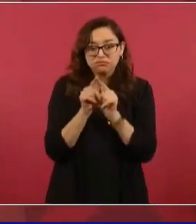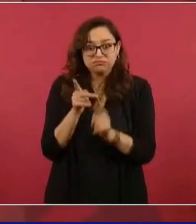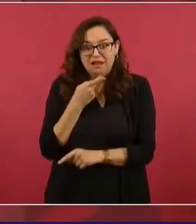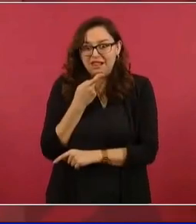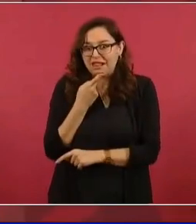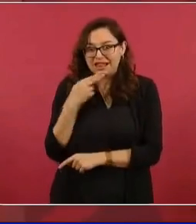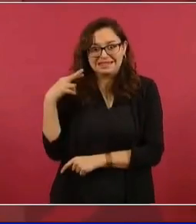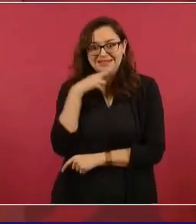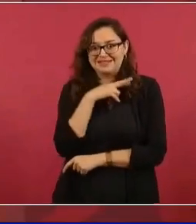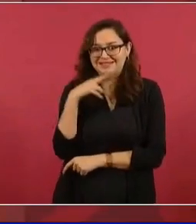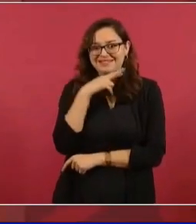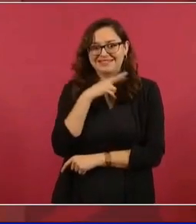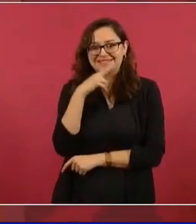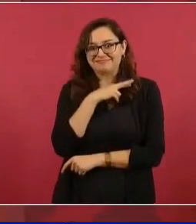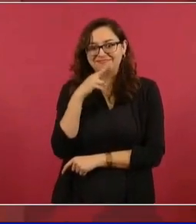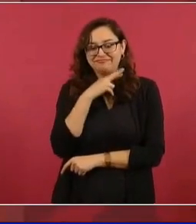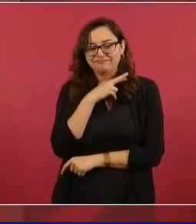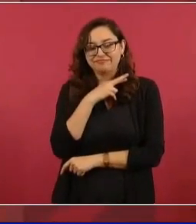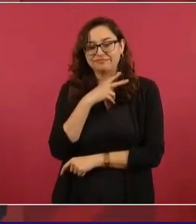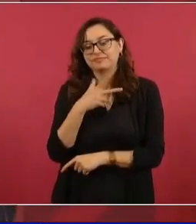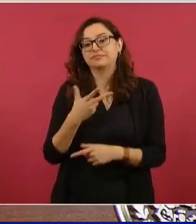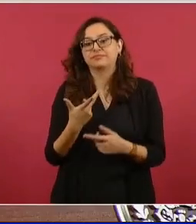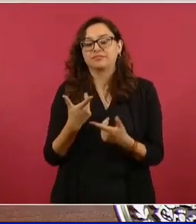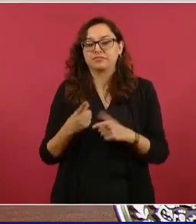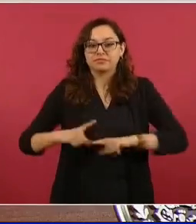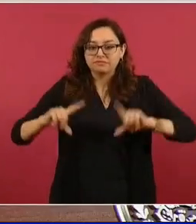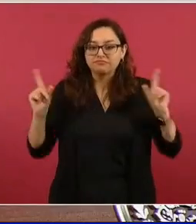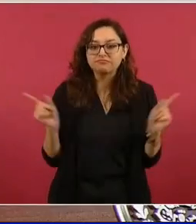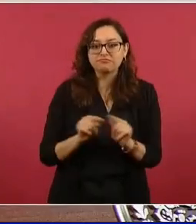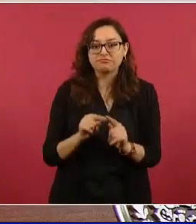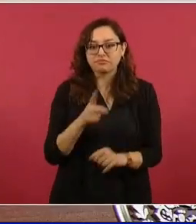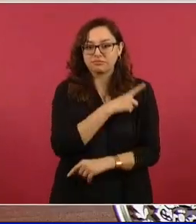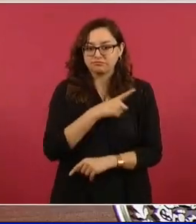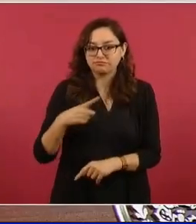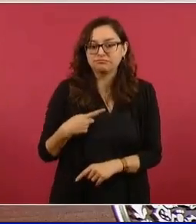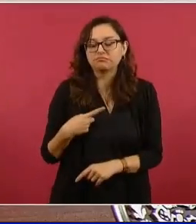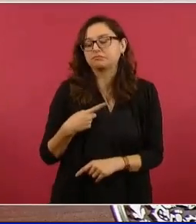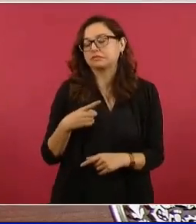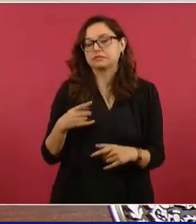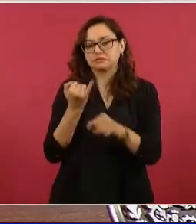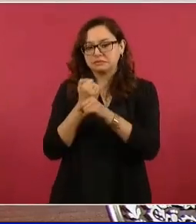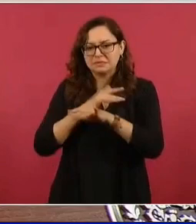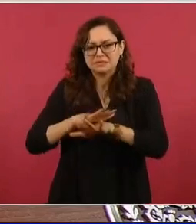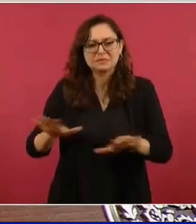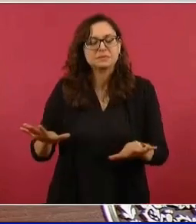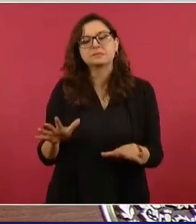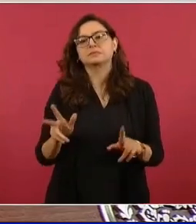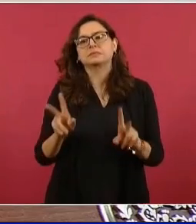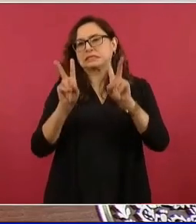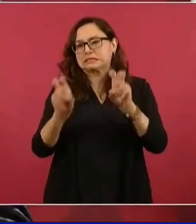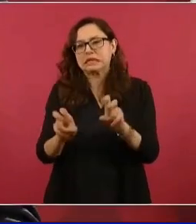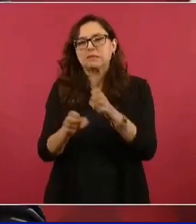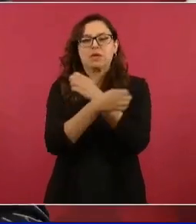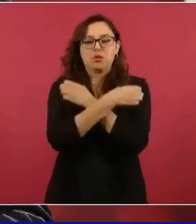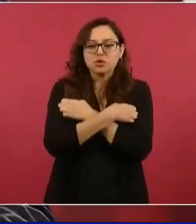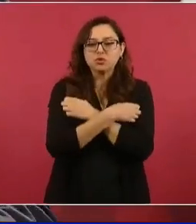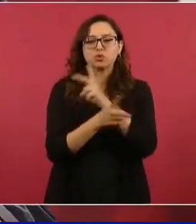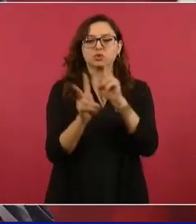resumir, sobre educación y salud